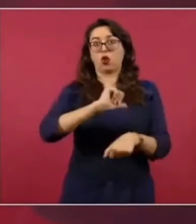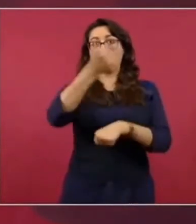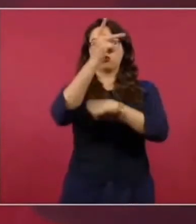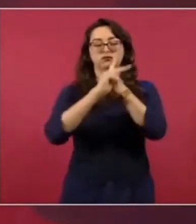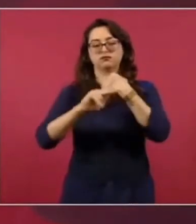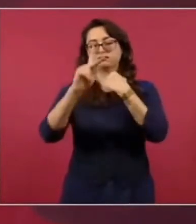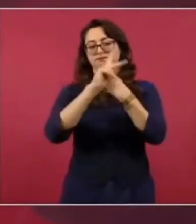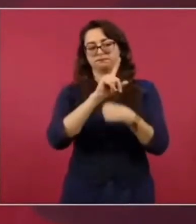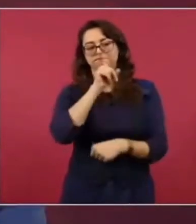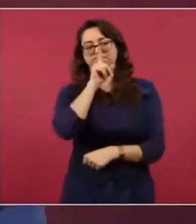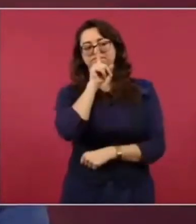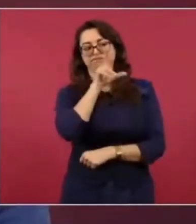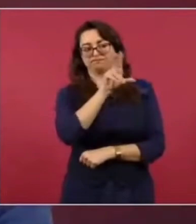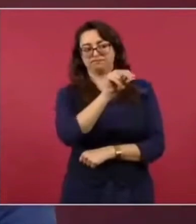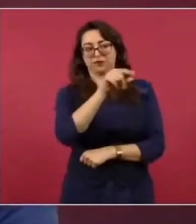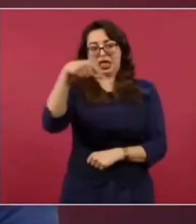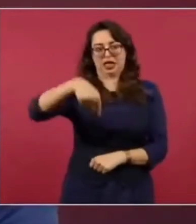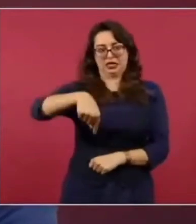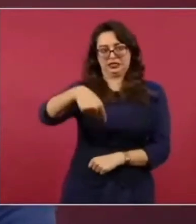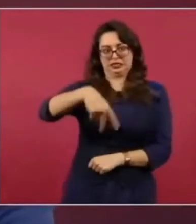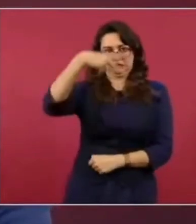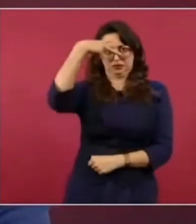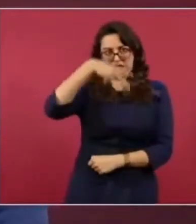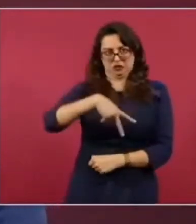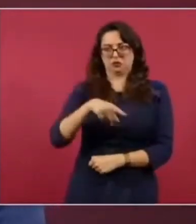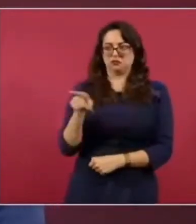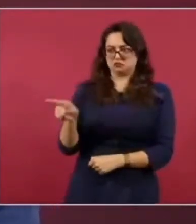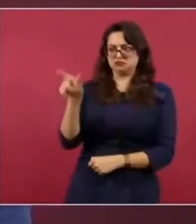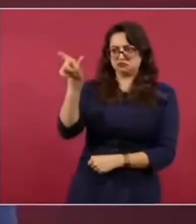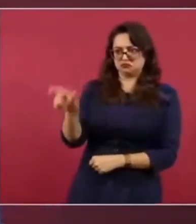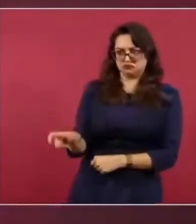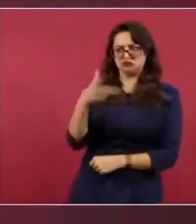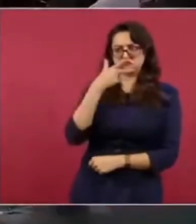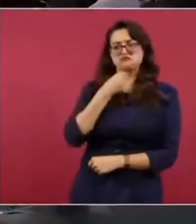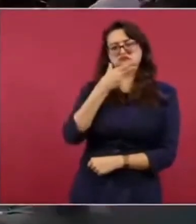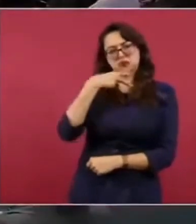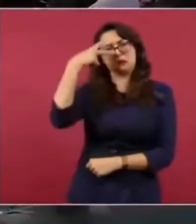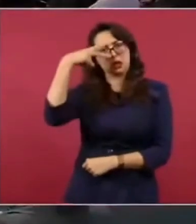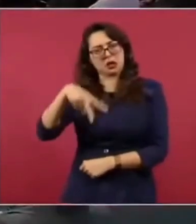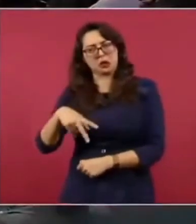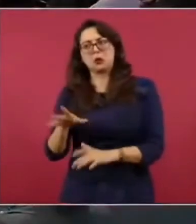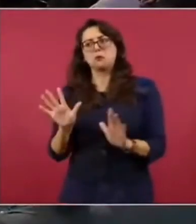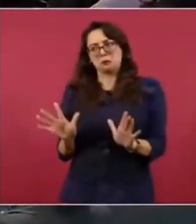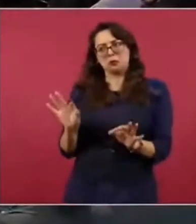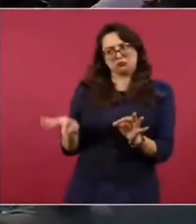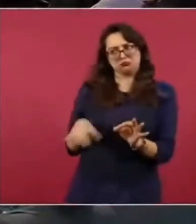Eso se está cumpliendo. Segundo, que estén,